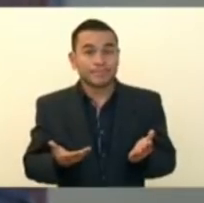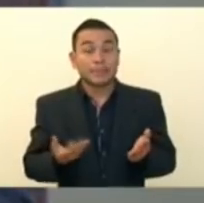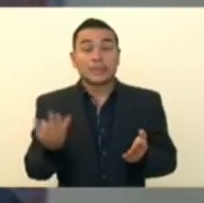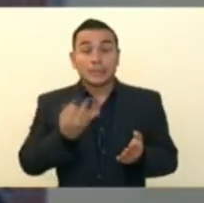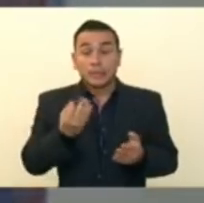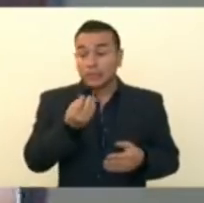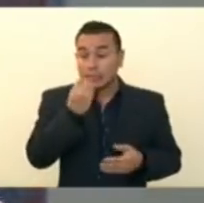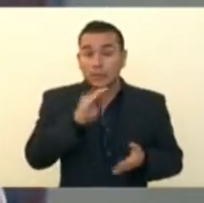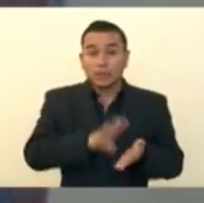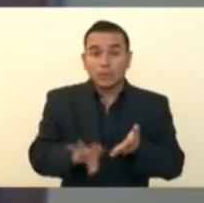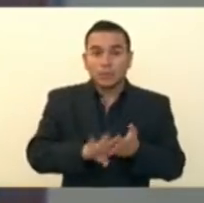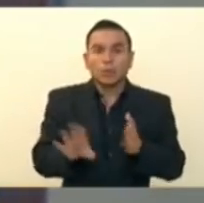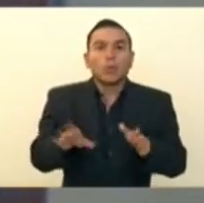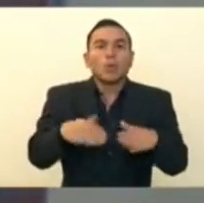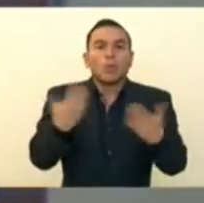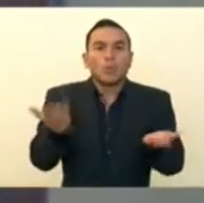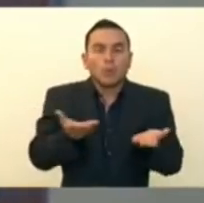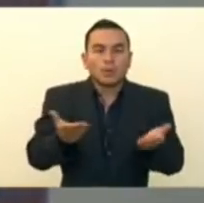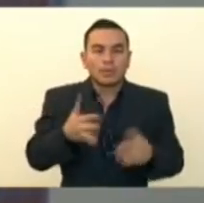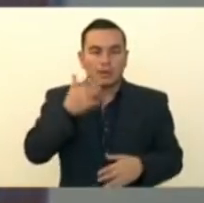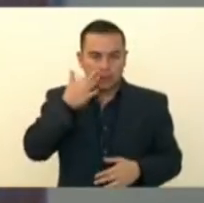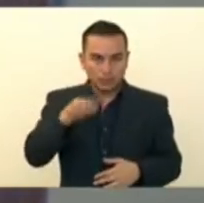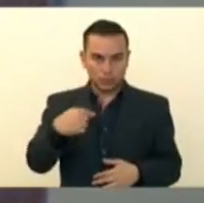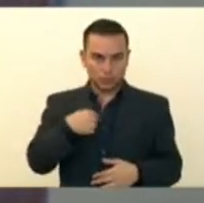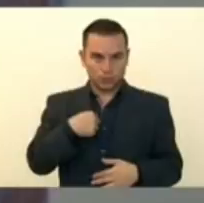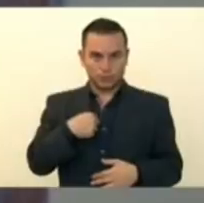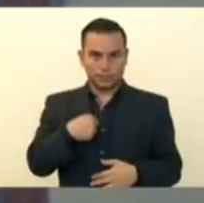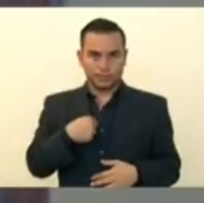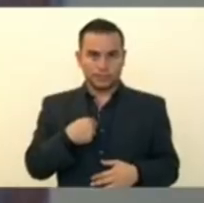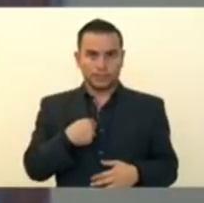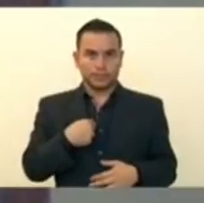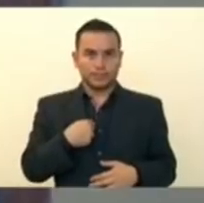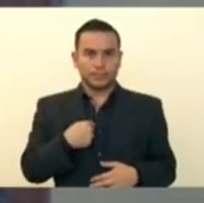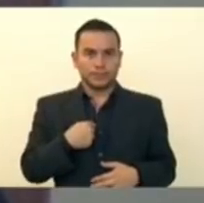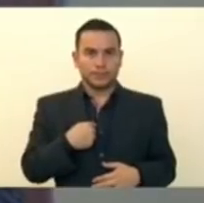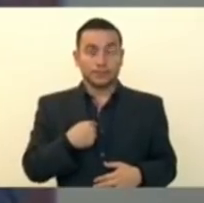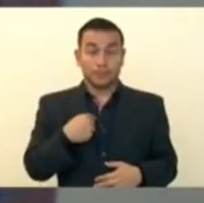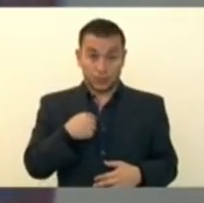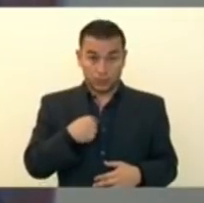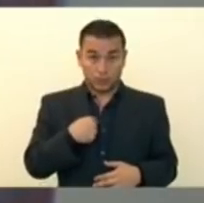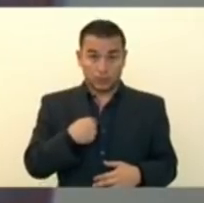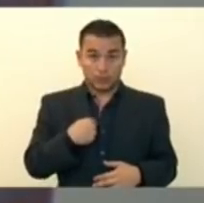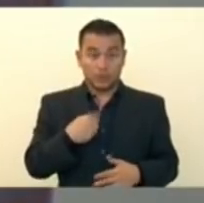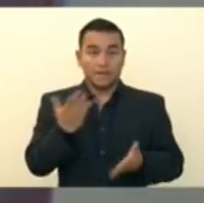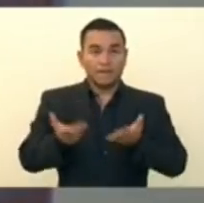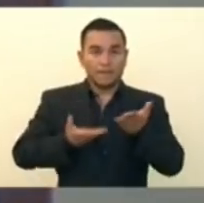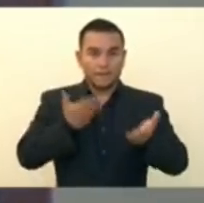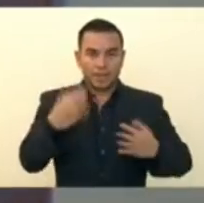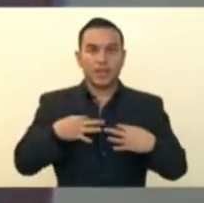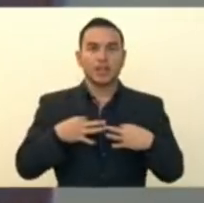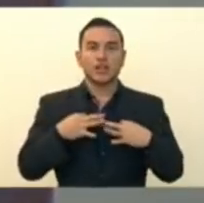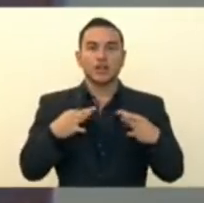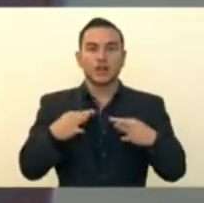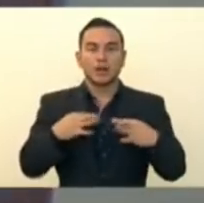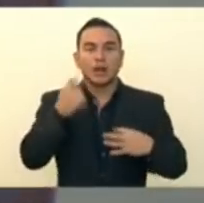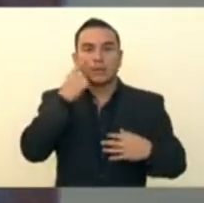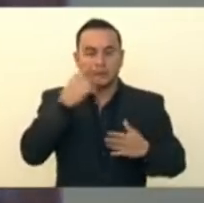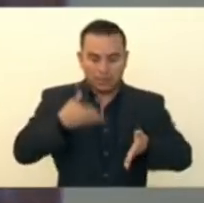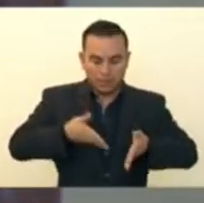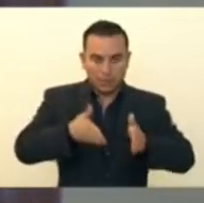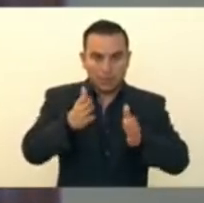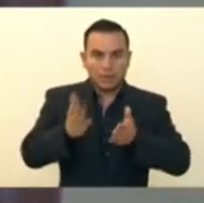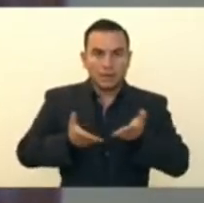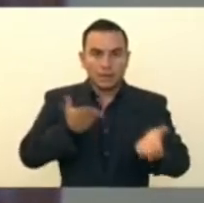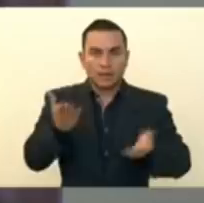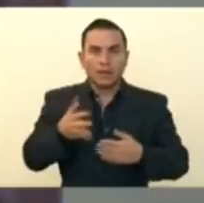comida. Y puede decir, bueno, pero yo vendo ropa en la calle, ¿y cómo voy a hacer? O yo hago